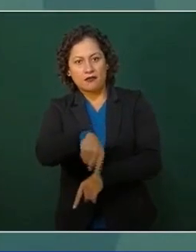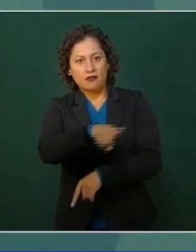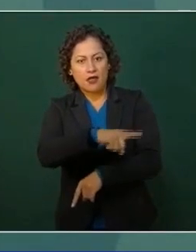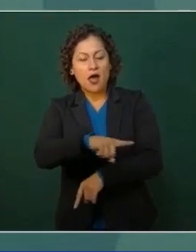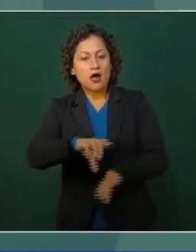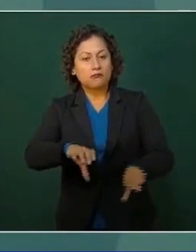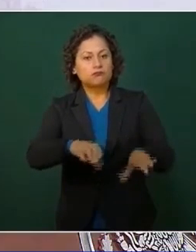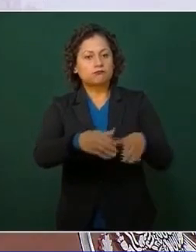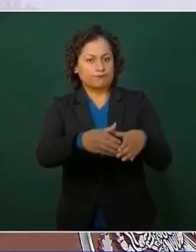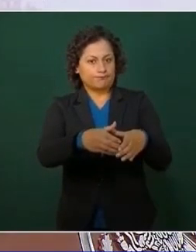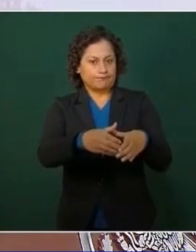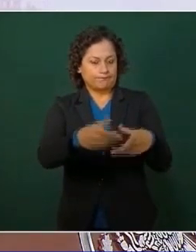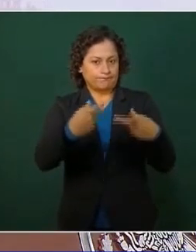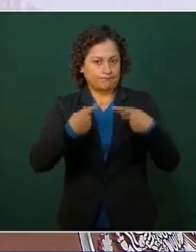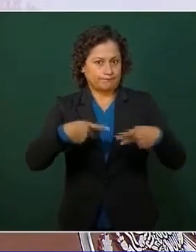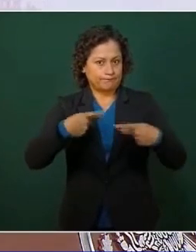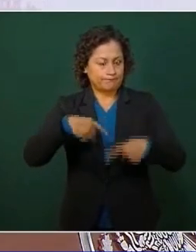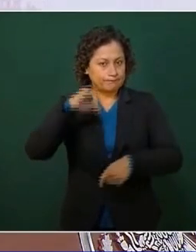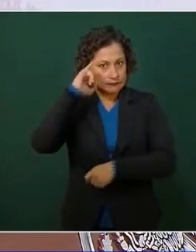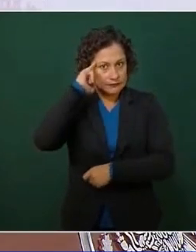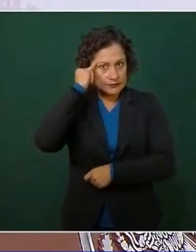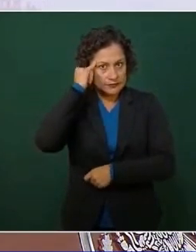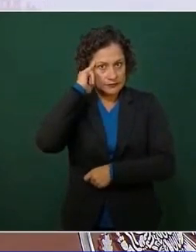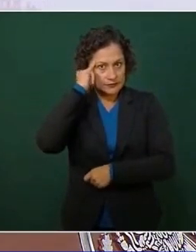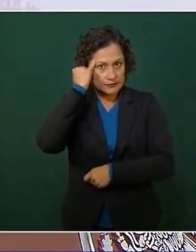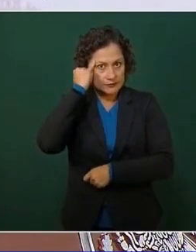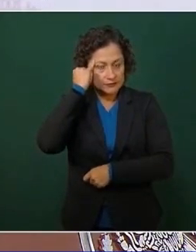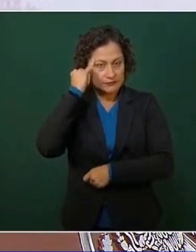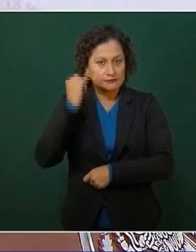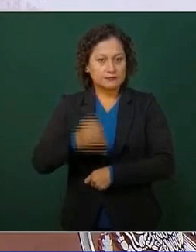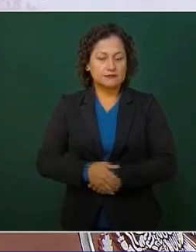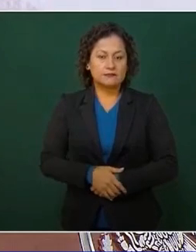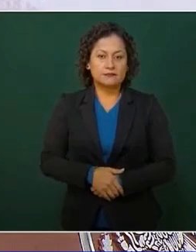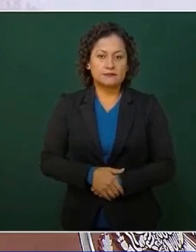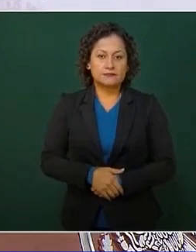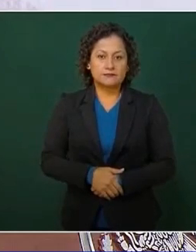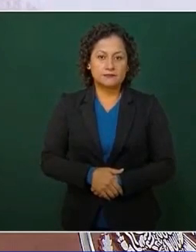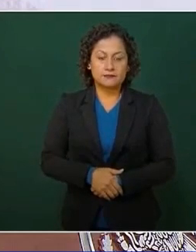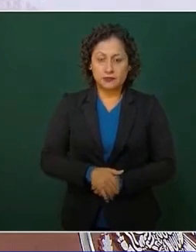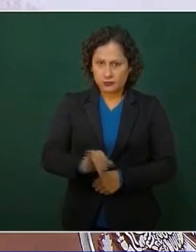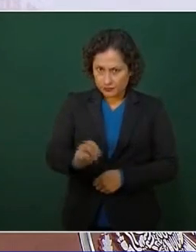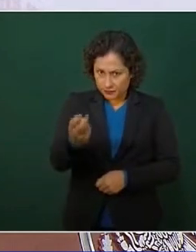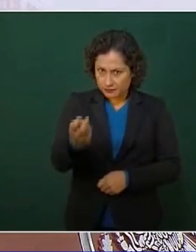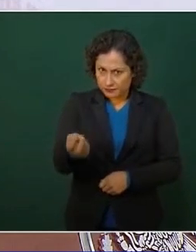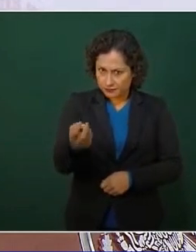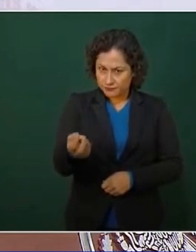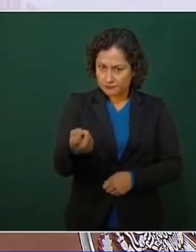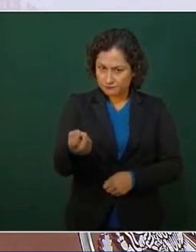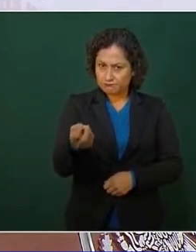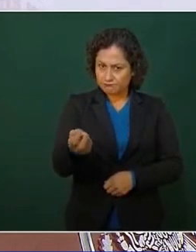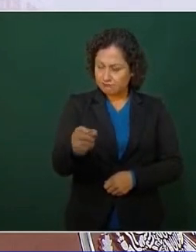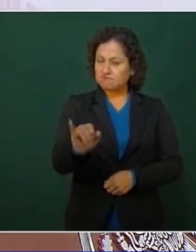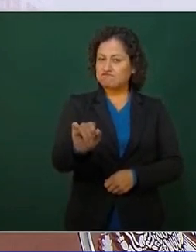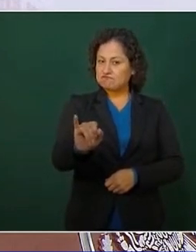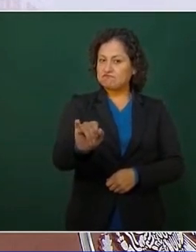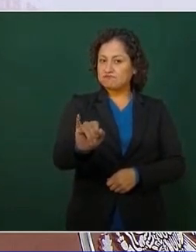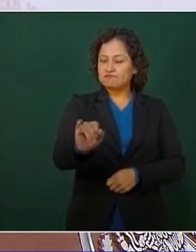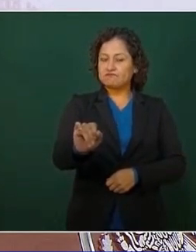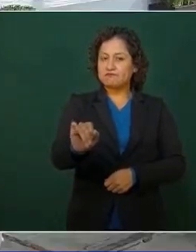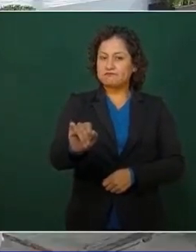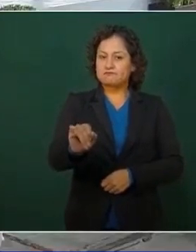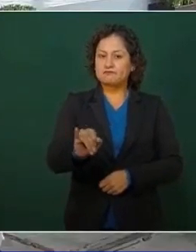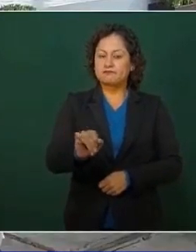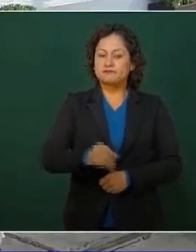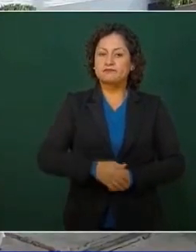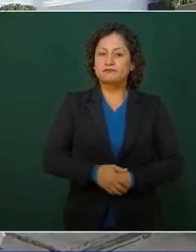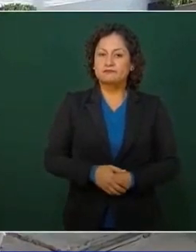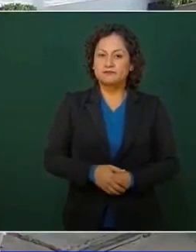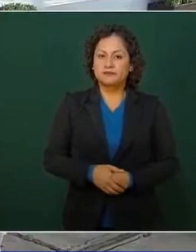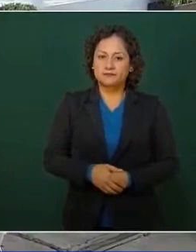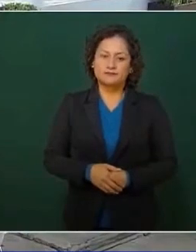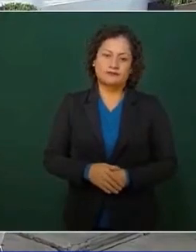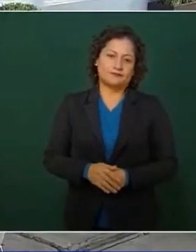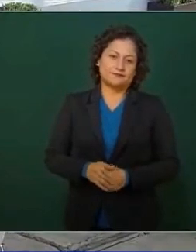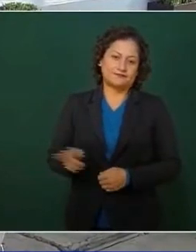enseñando